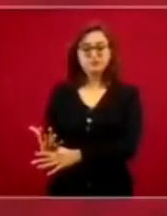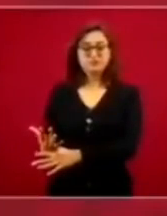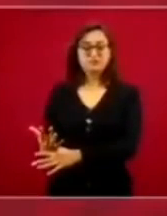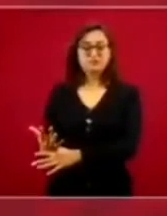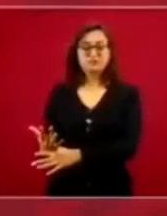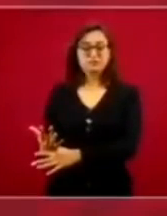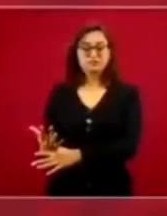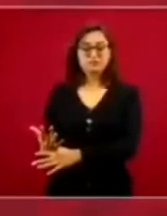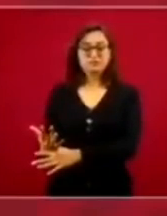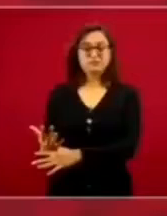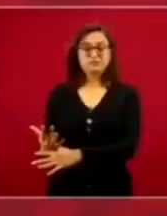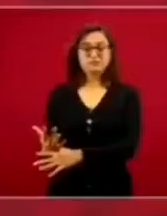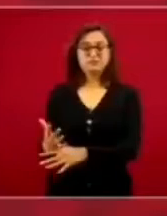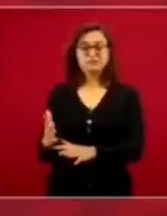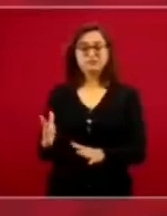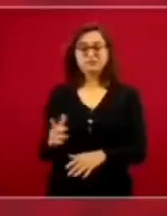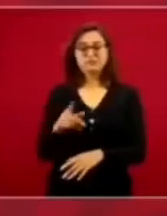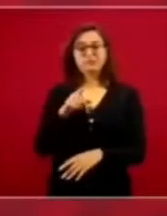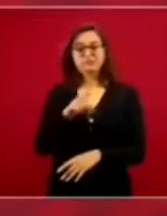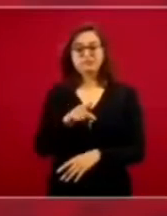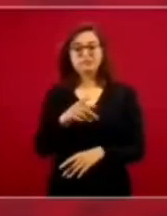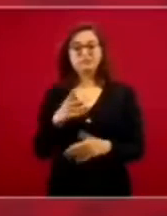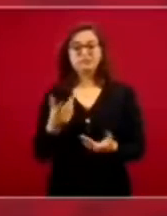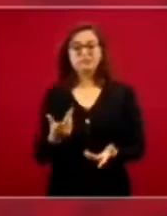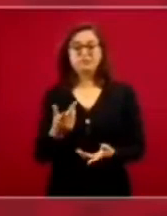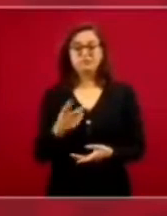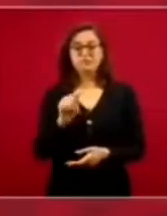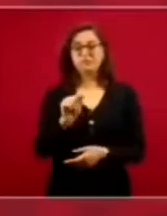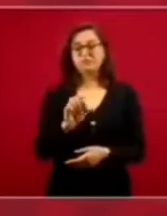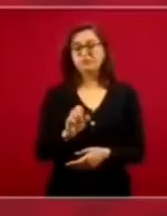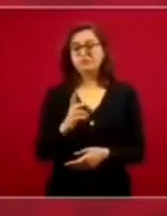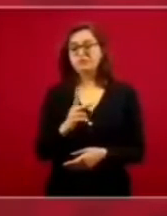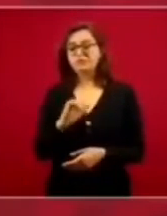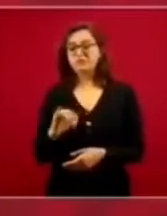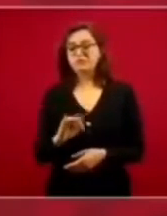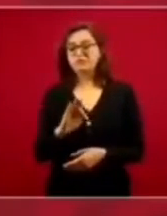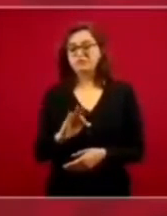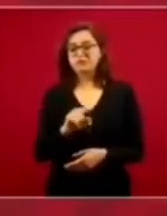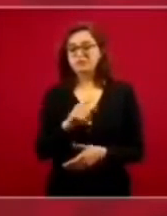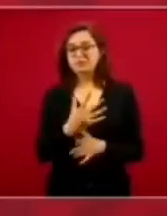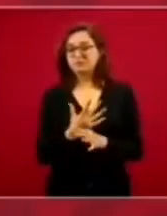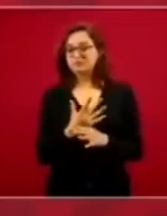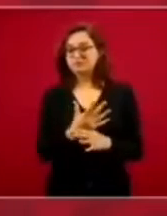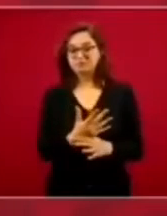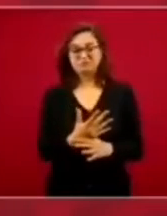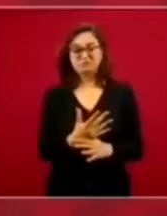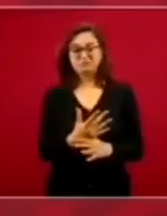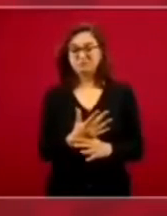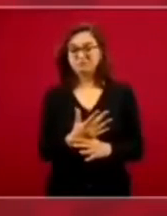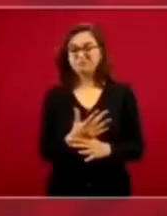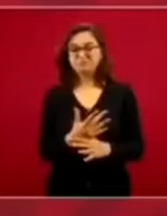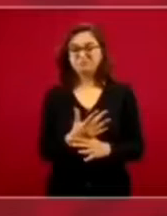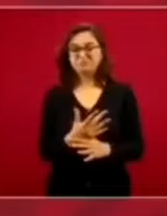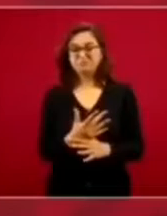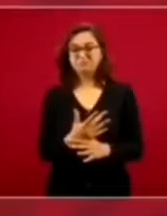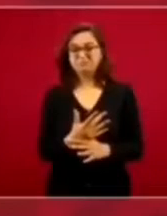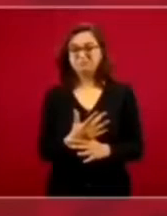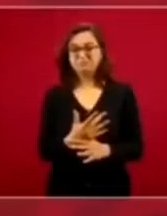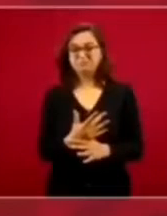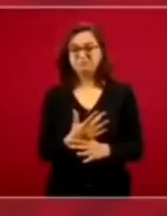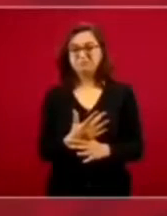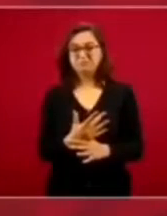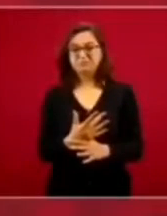Tribunal Electoral confirma que no debimos